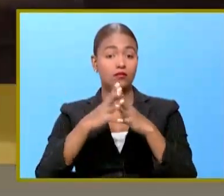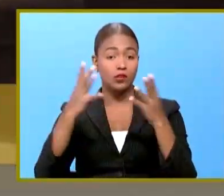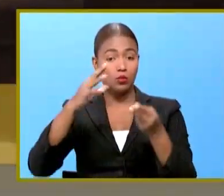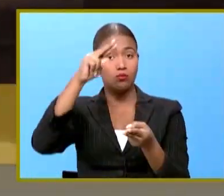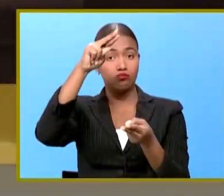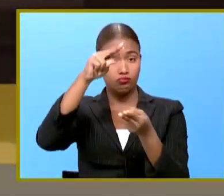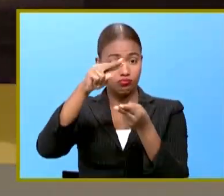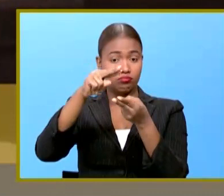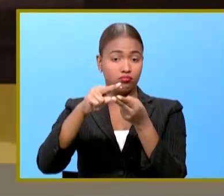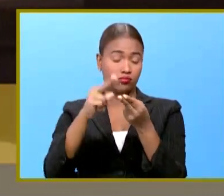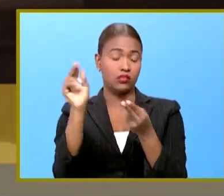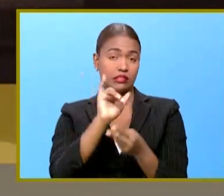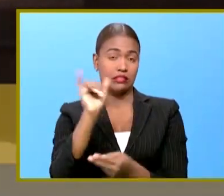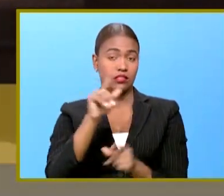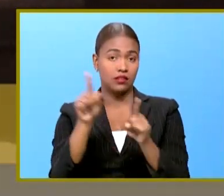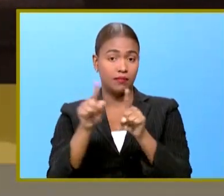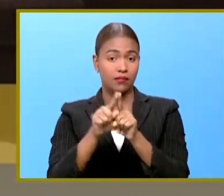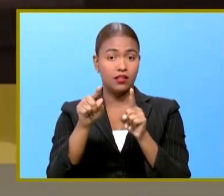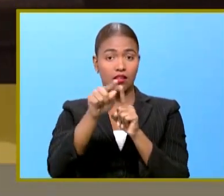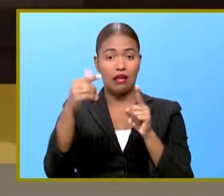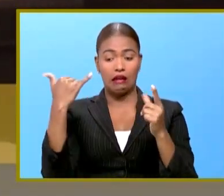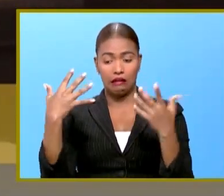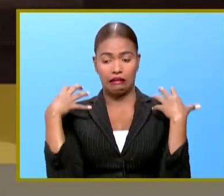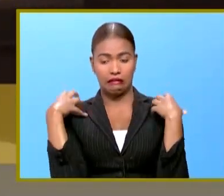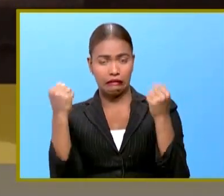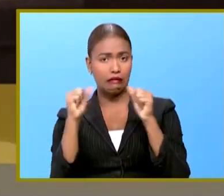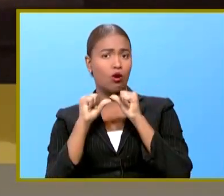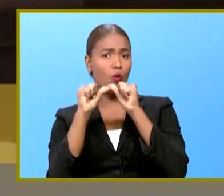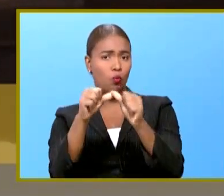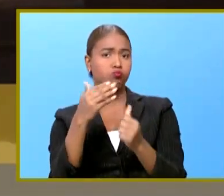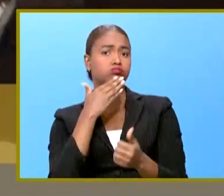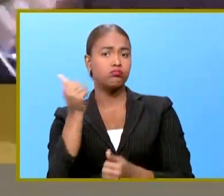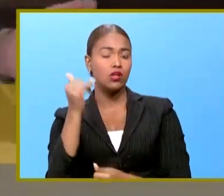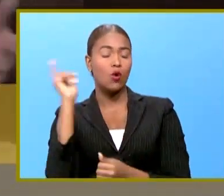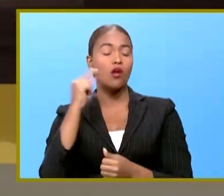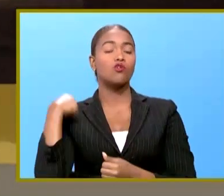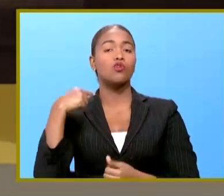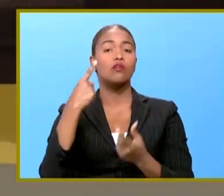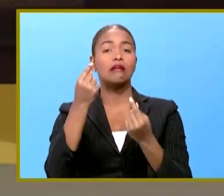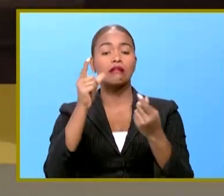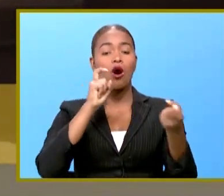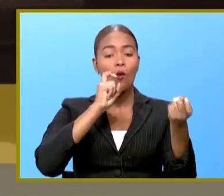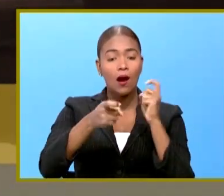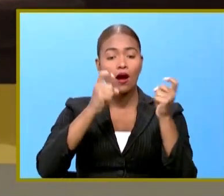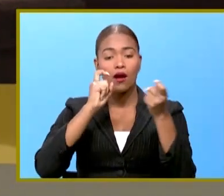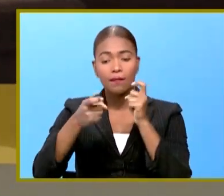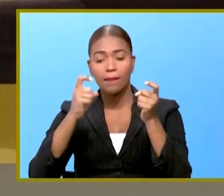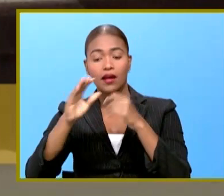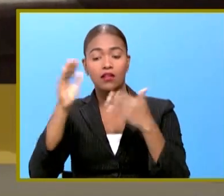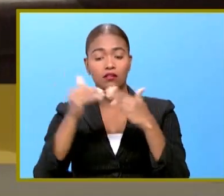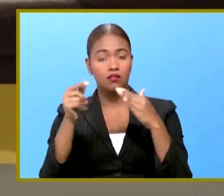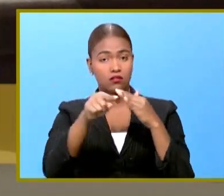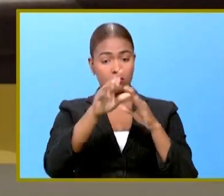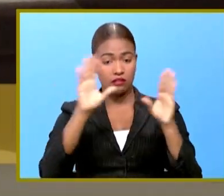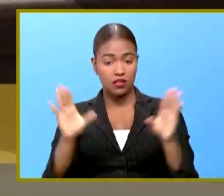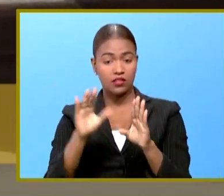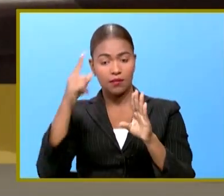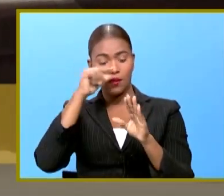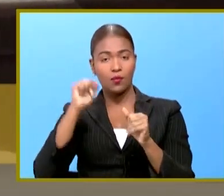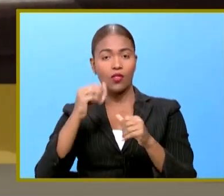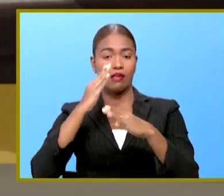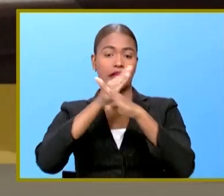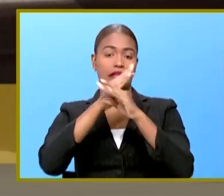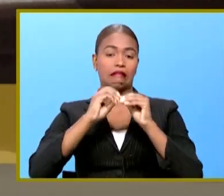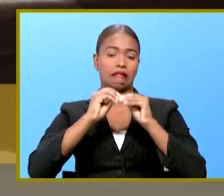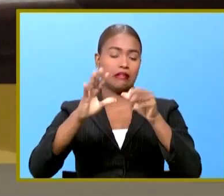contagio y también la letalidad y nosotros estamos perfeccionando todas las acciones para combatir el